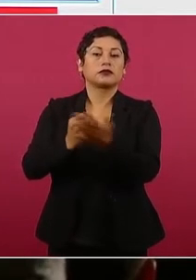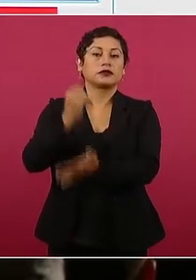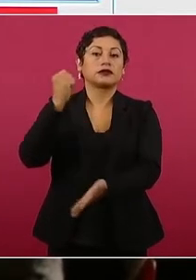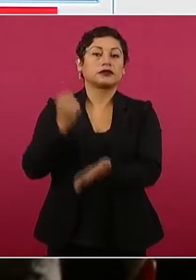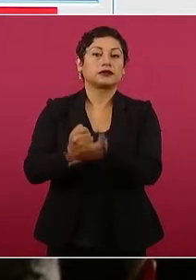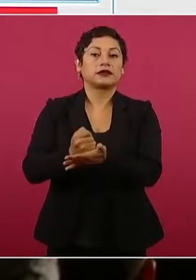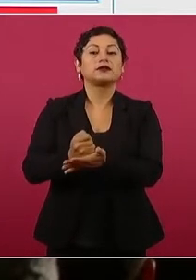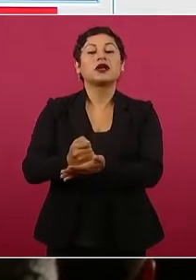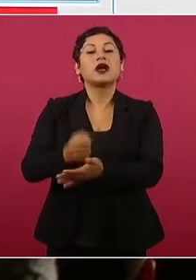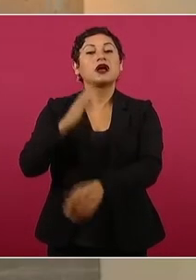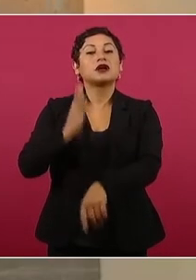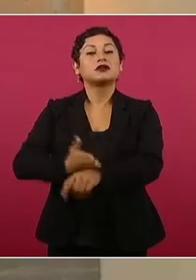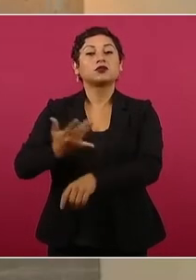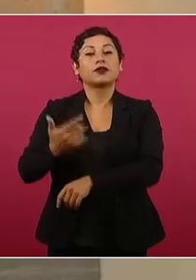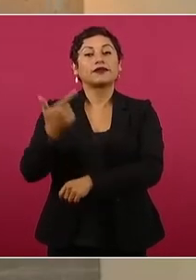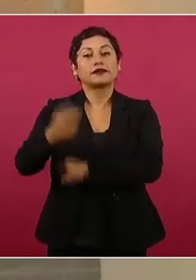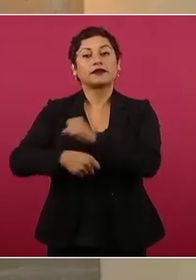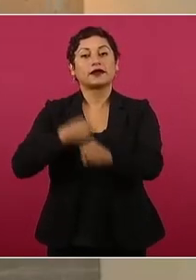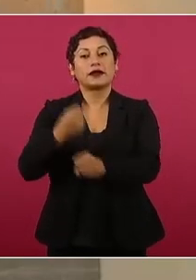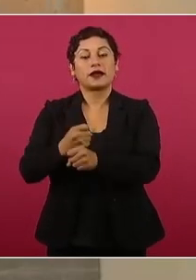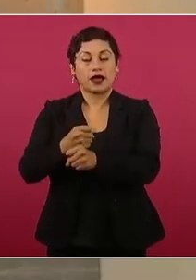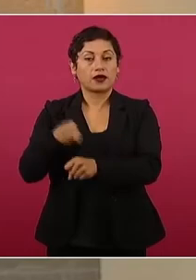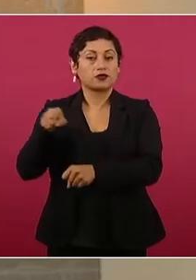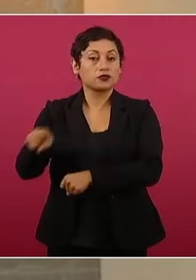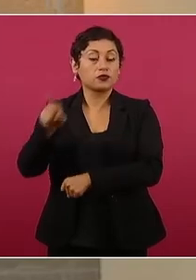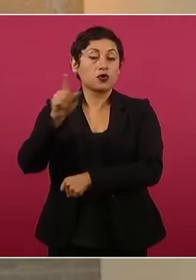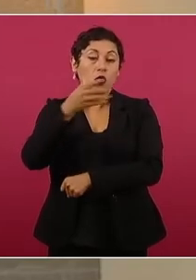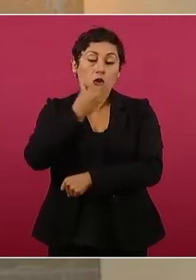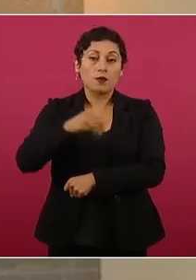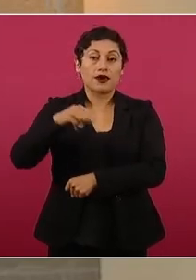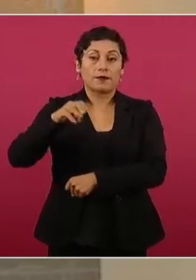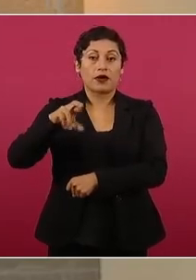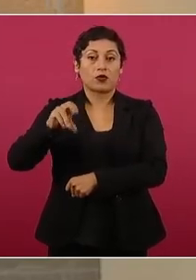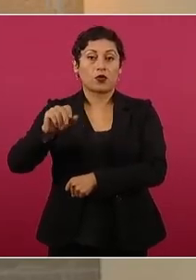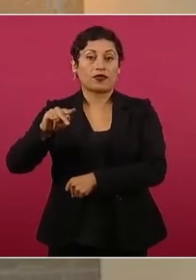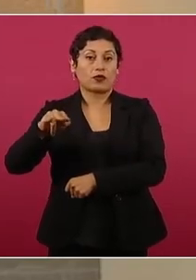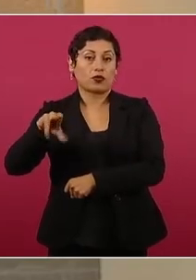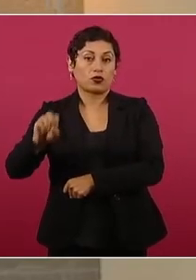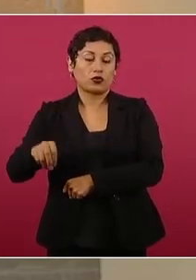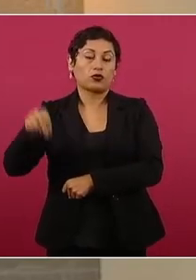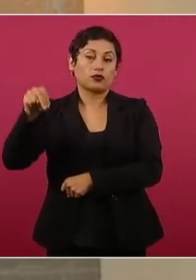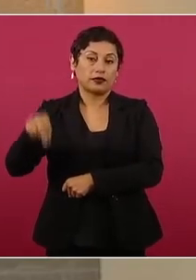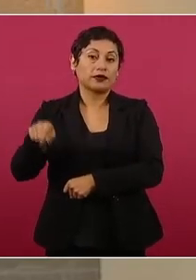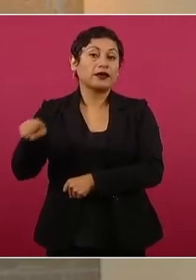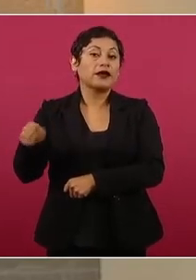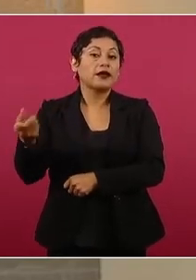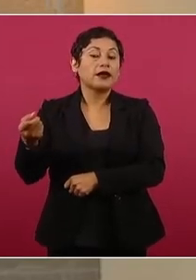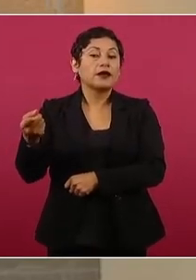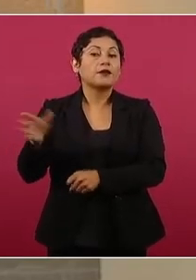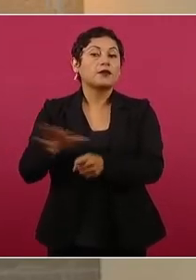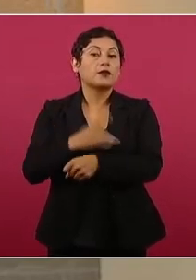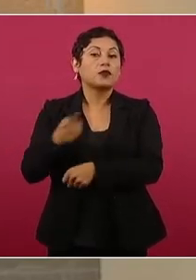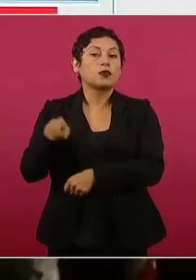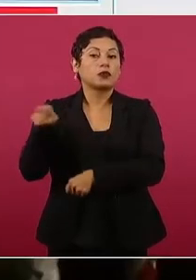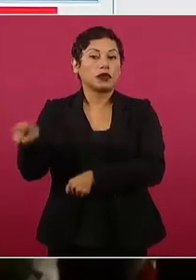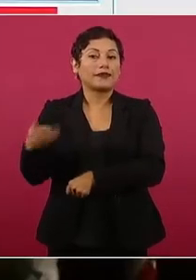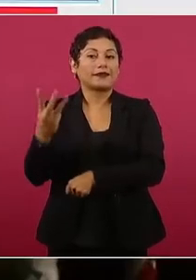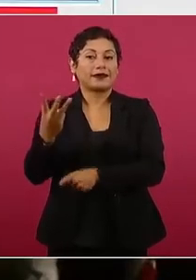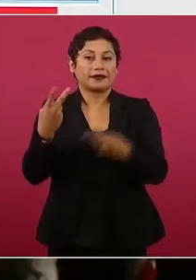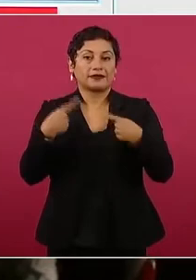años en contra de Marco Antonio N por el delito de violación agravada a tres personas,